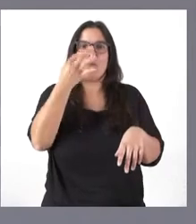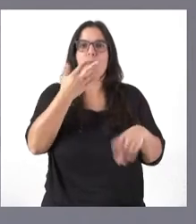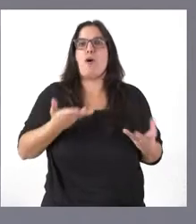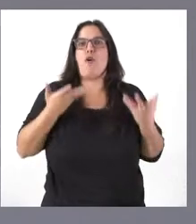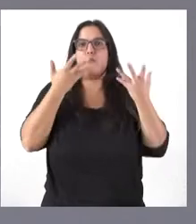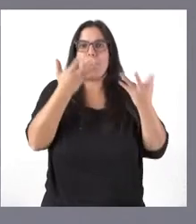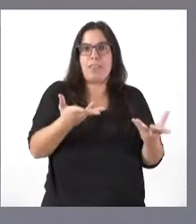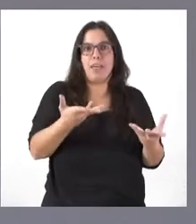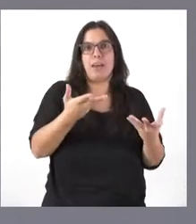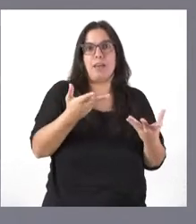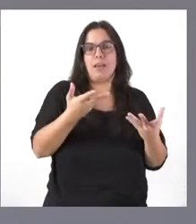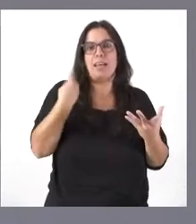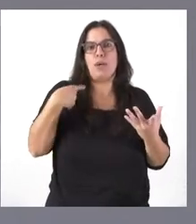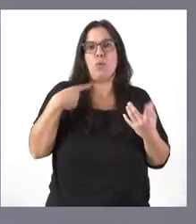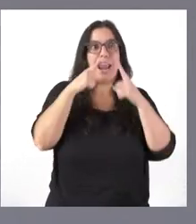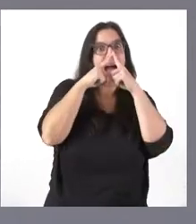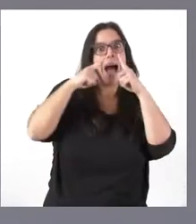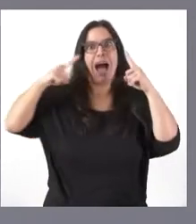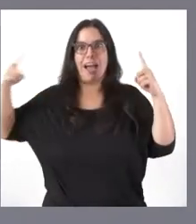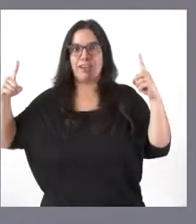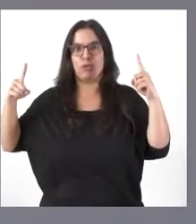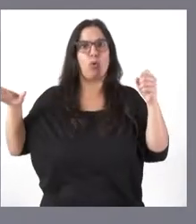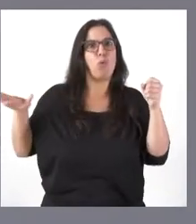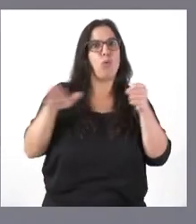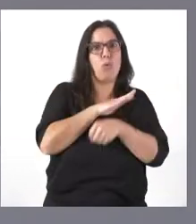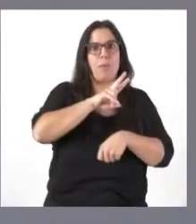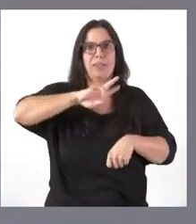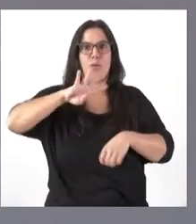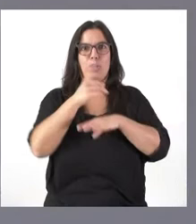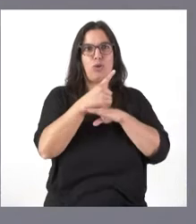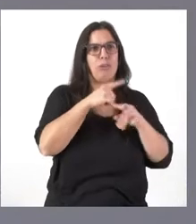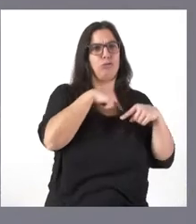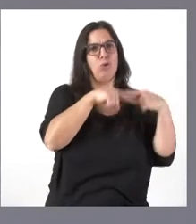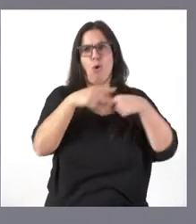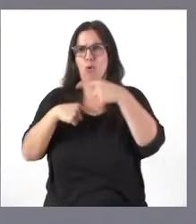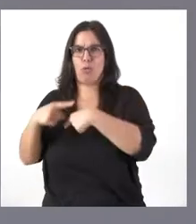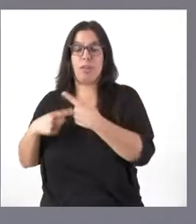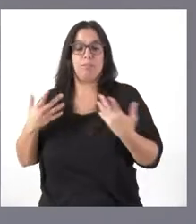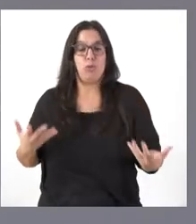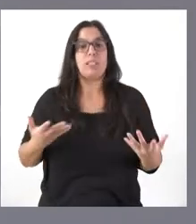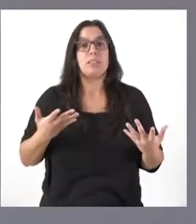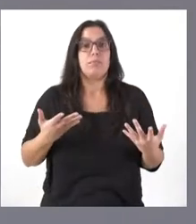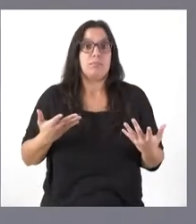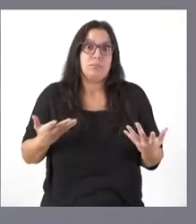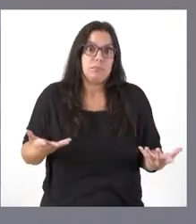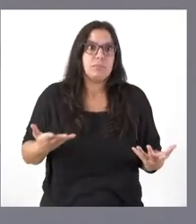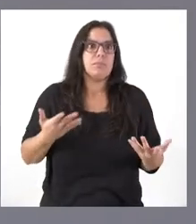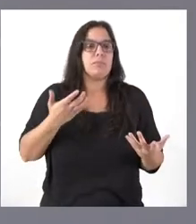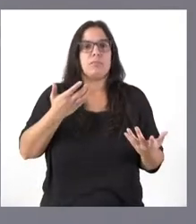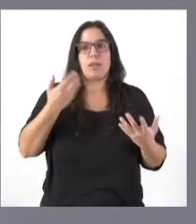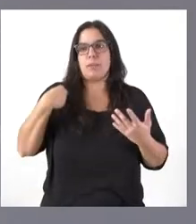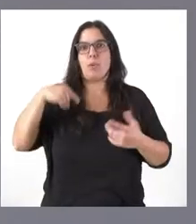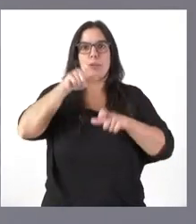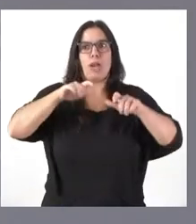365 días al año, 24 horas al día. Y, por tanto, además con estancia de